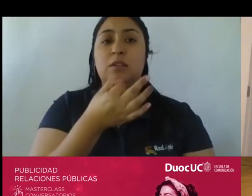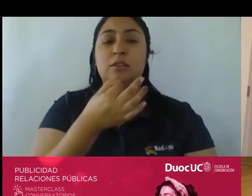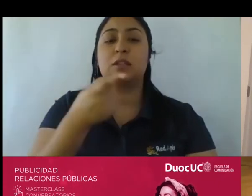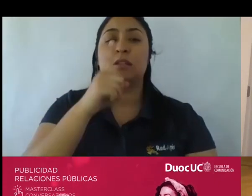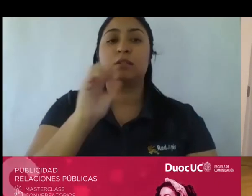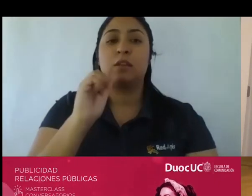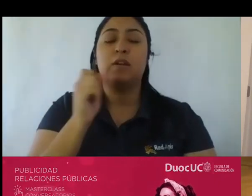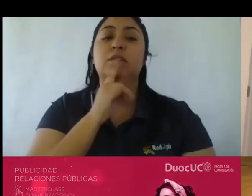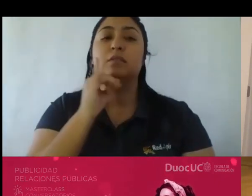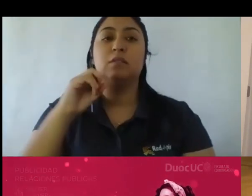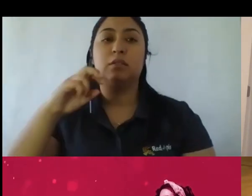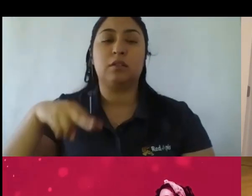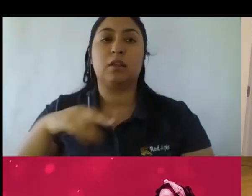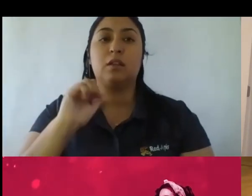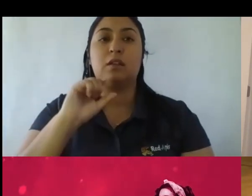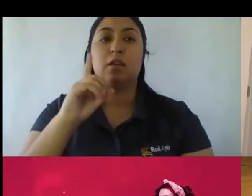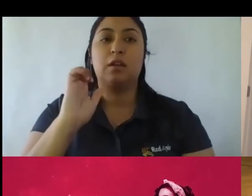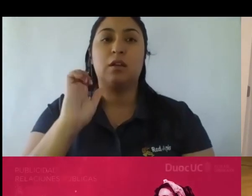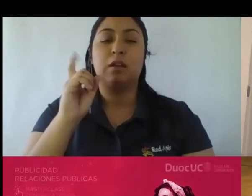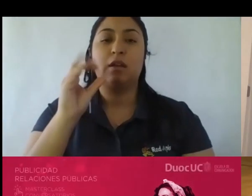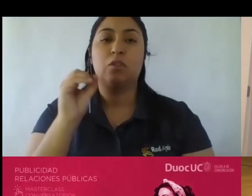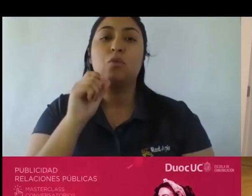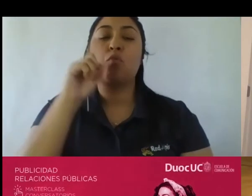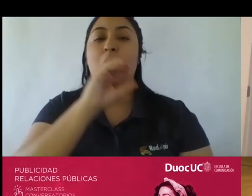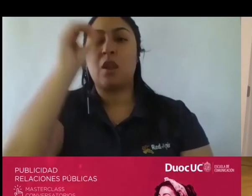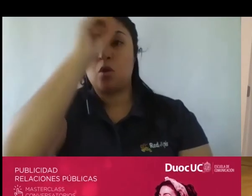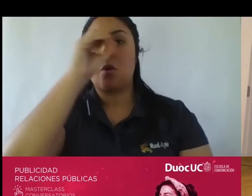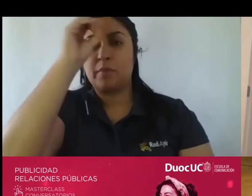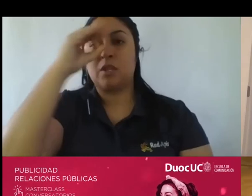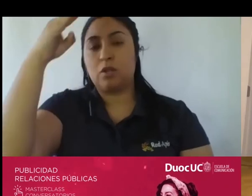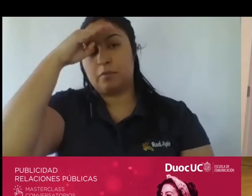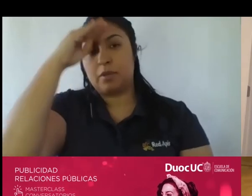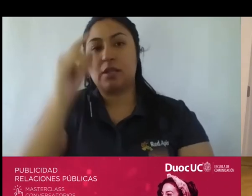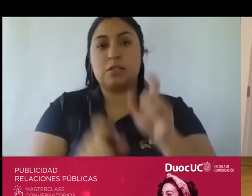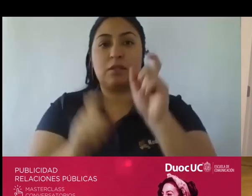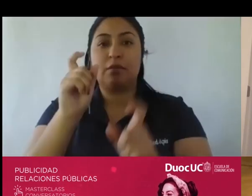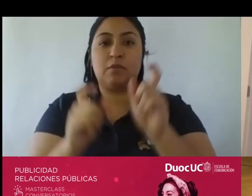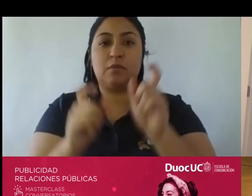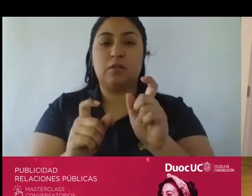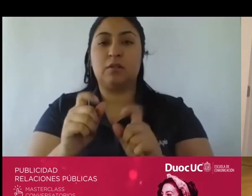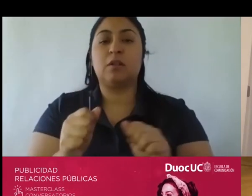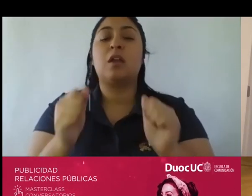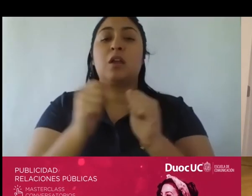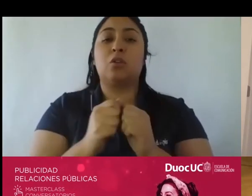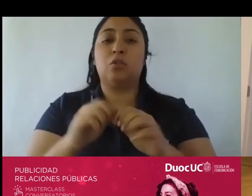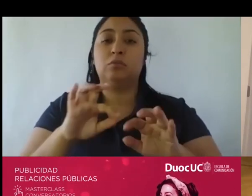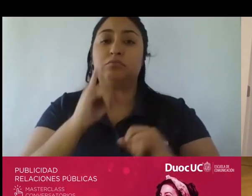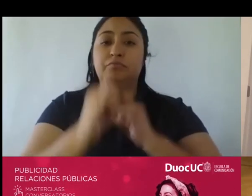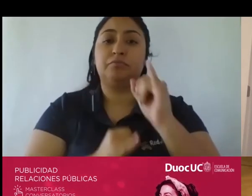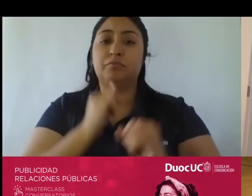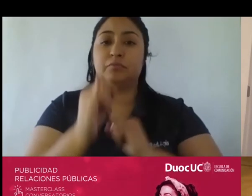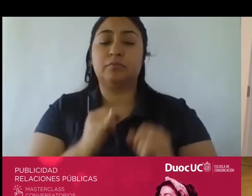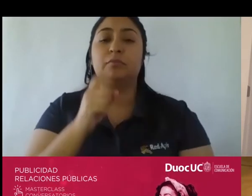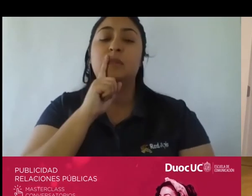saber qué opinión tienes sobre la experiencia de las personas que como bien dices con las plataformas de internet tenemos claro que